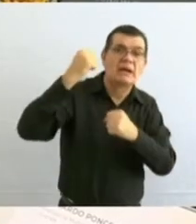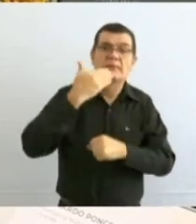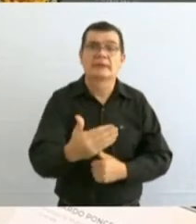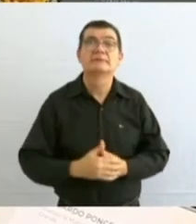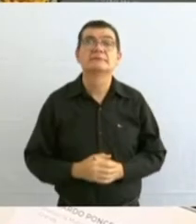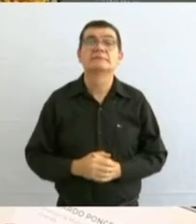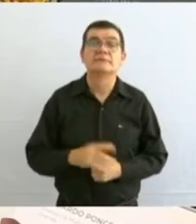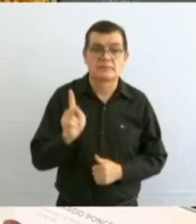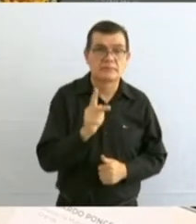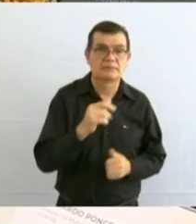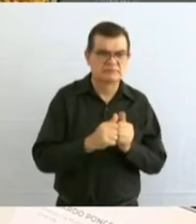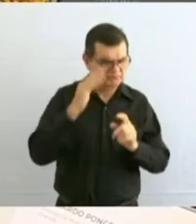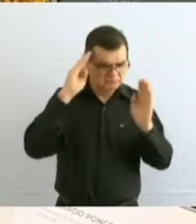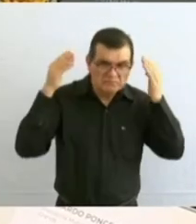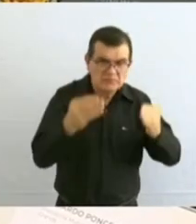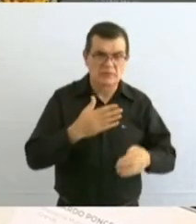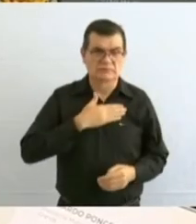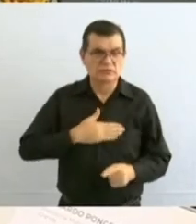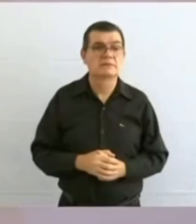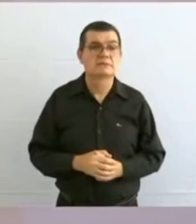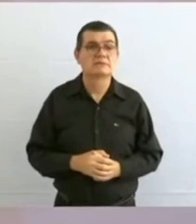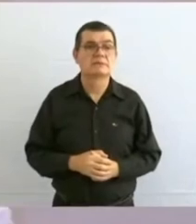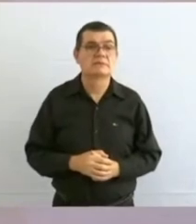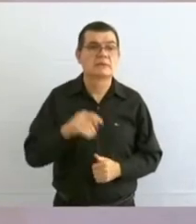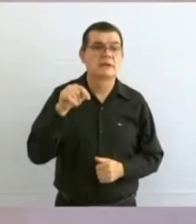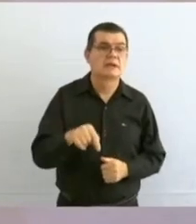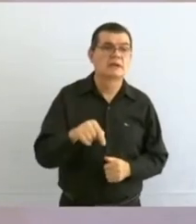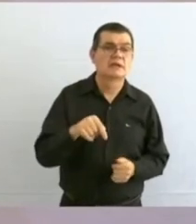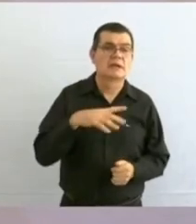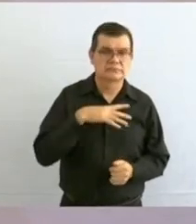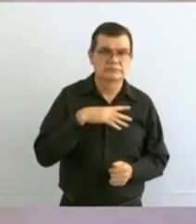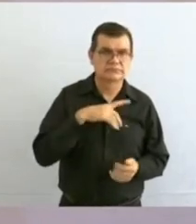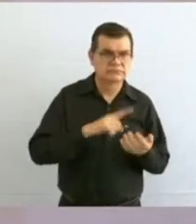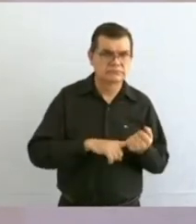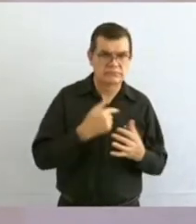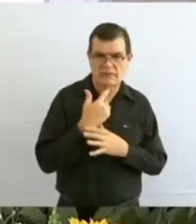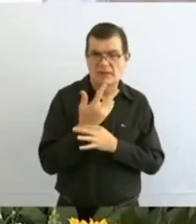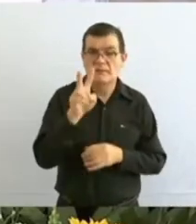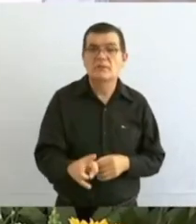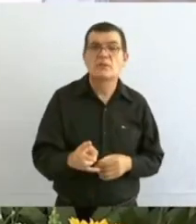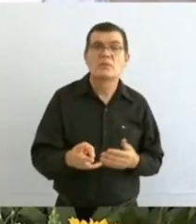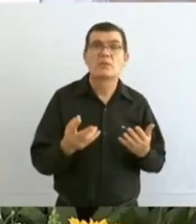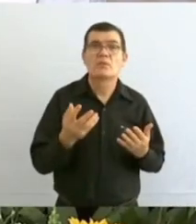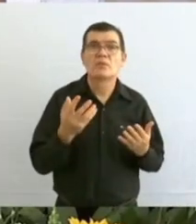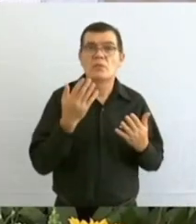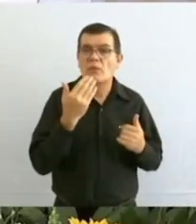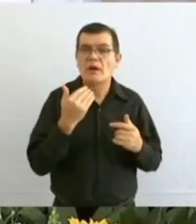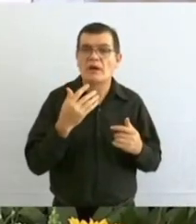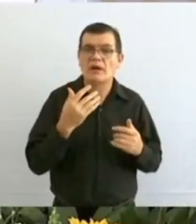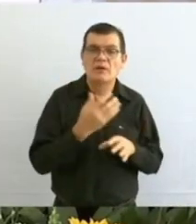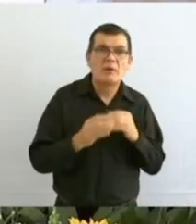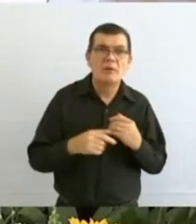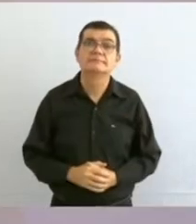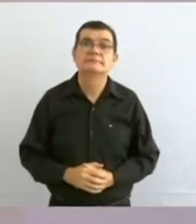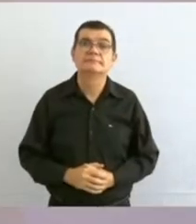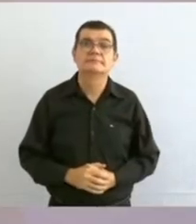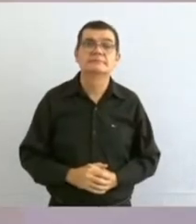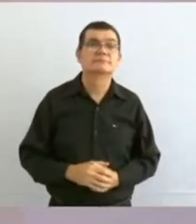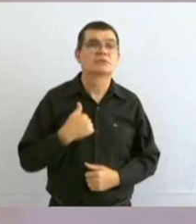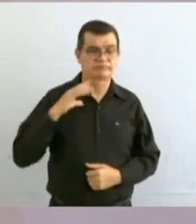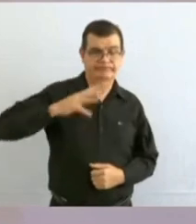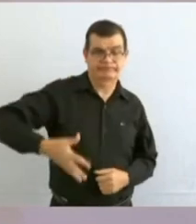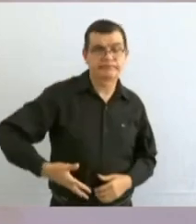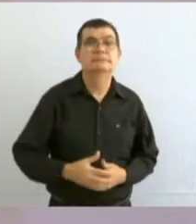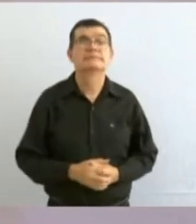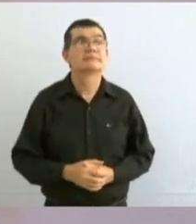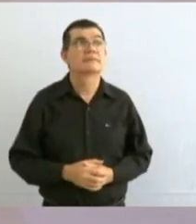un pueblo con vocación democrática. Aquí, la verdad, no tiene mucho espacio el conservadurismo. Me da mucho